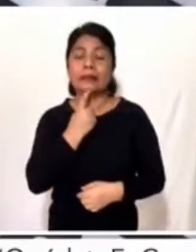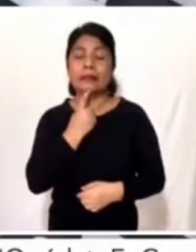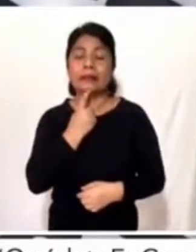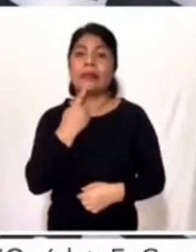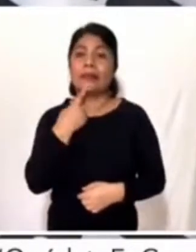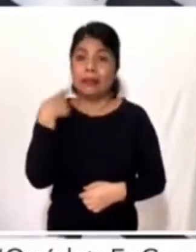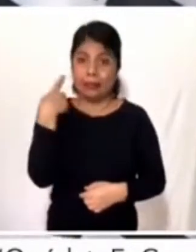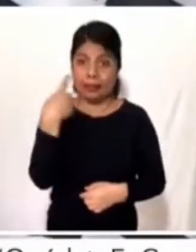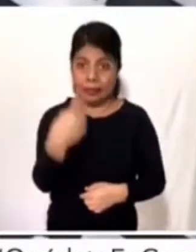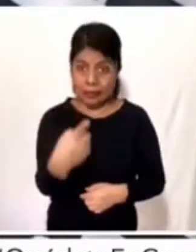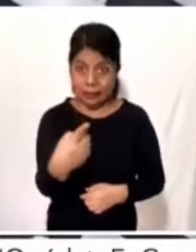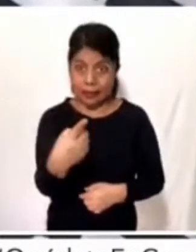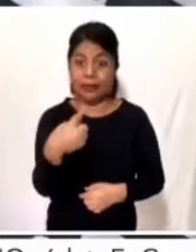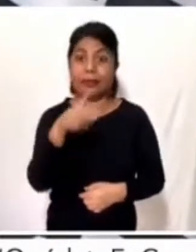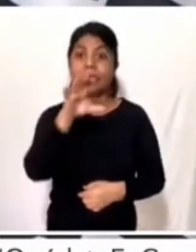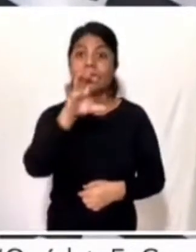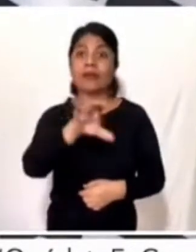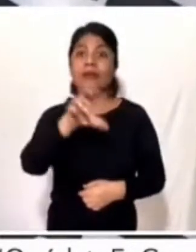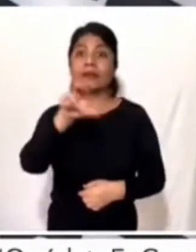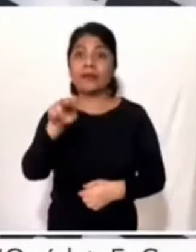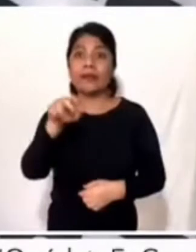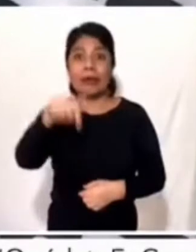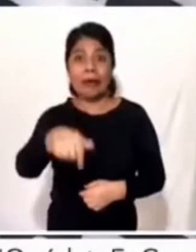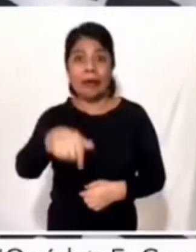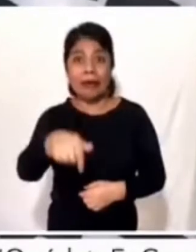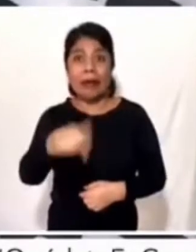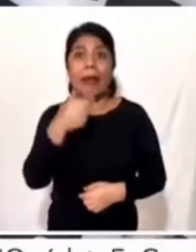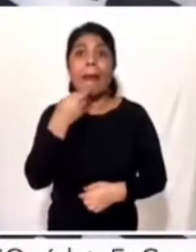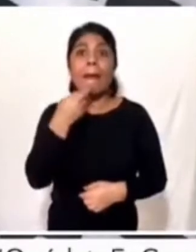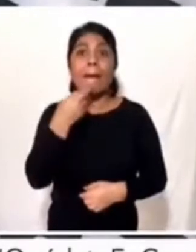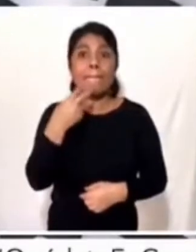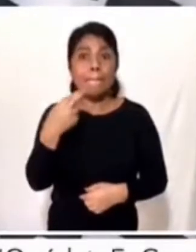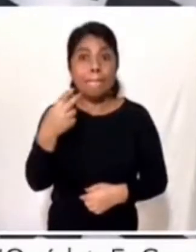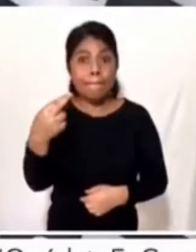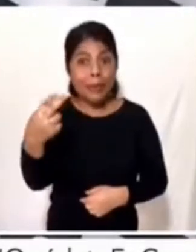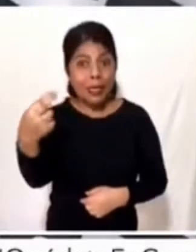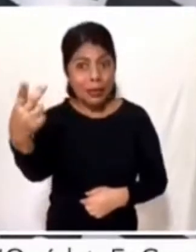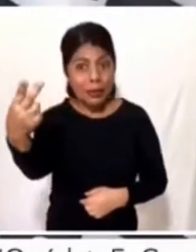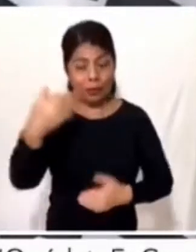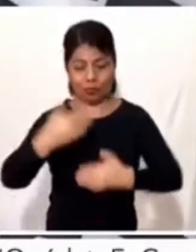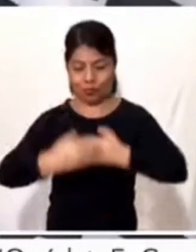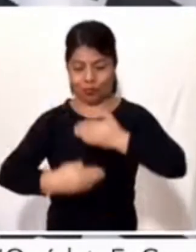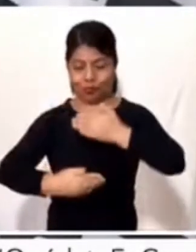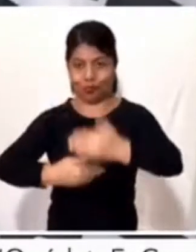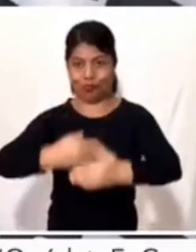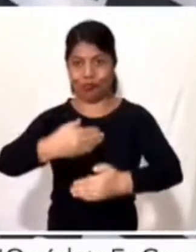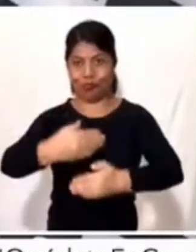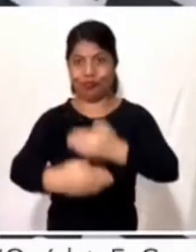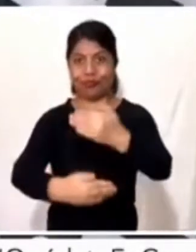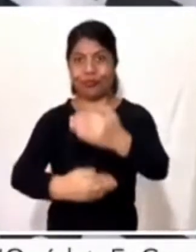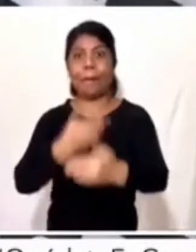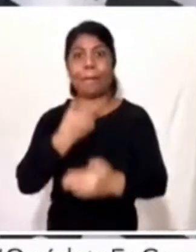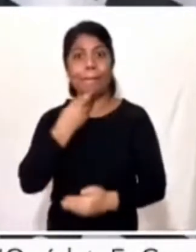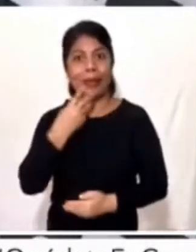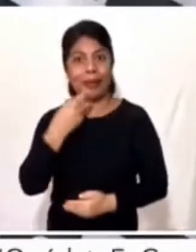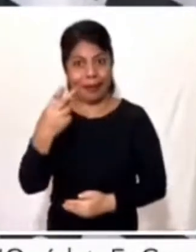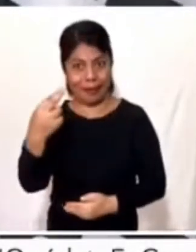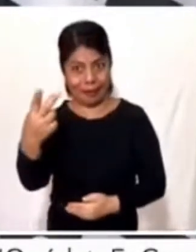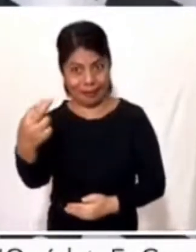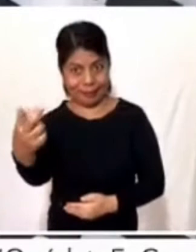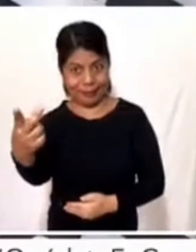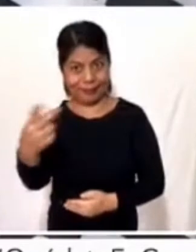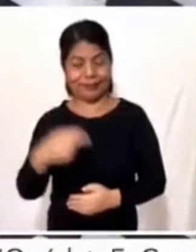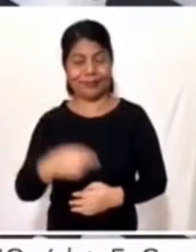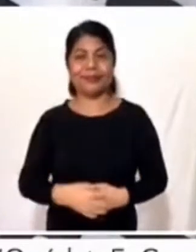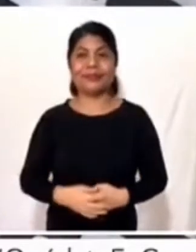Cancún solo con ese repunte que tuvimos el día de antier que incluso tuvo un video en donde habla